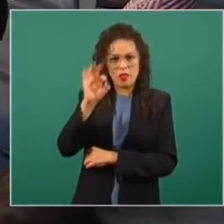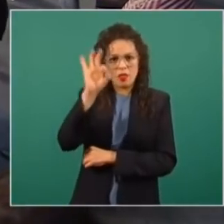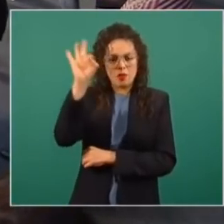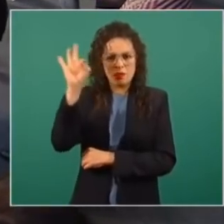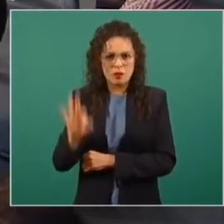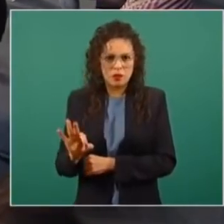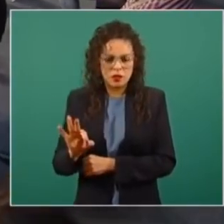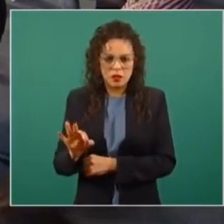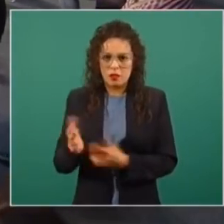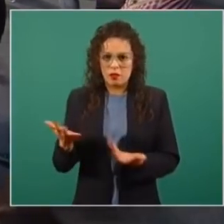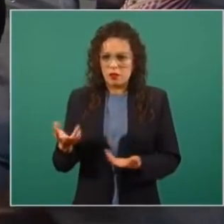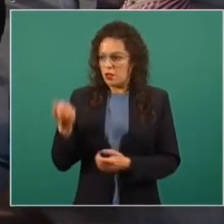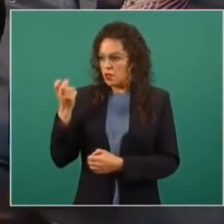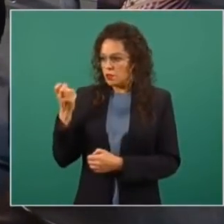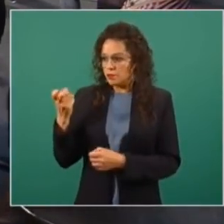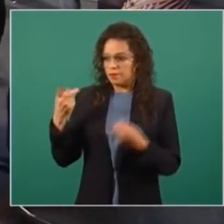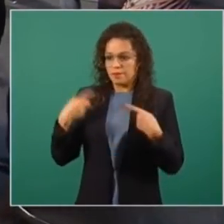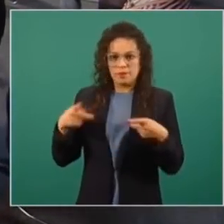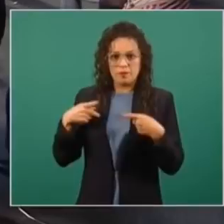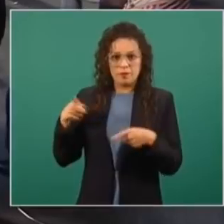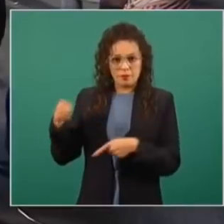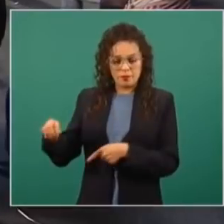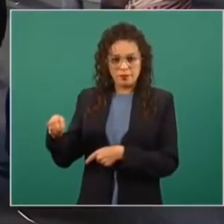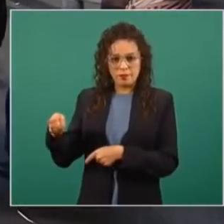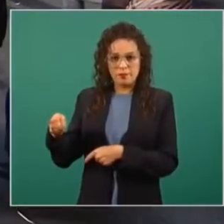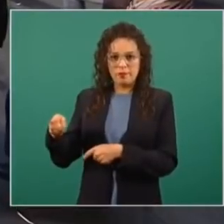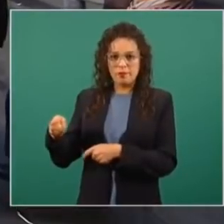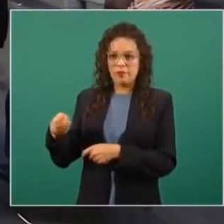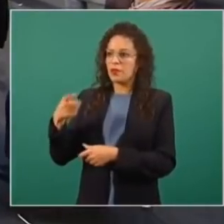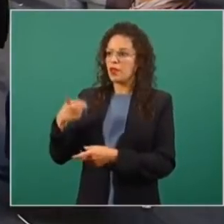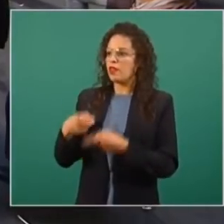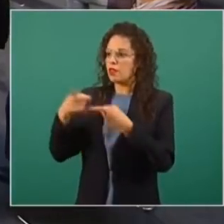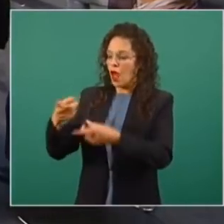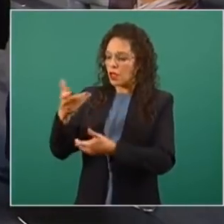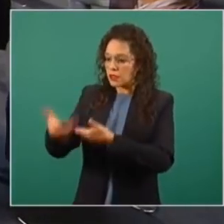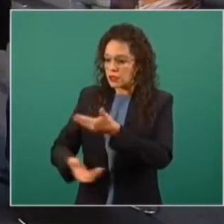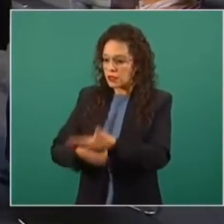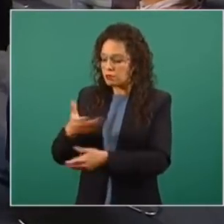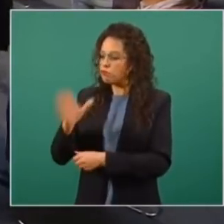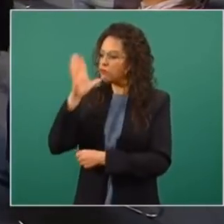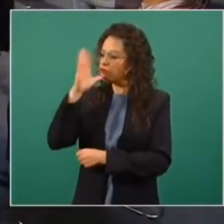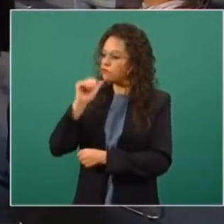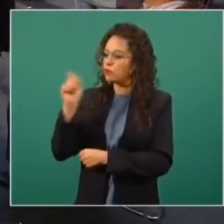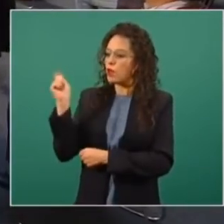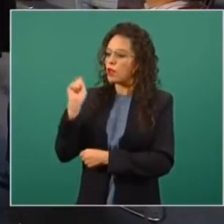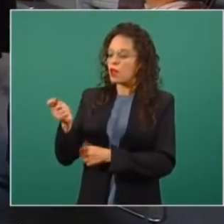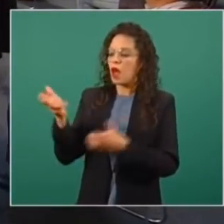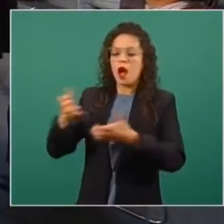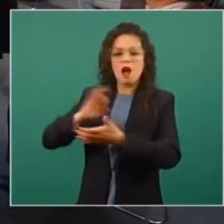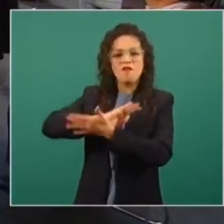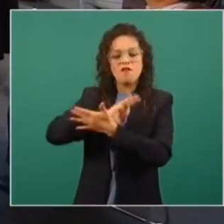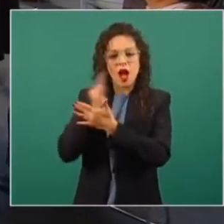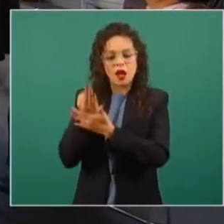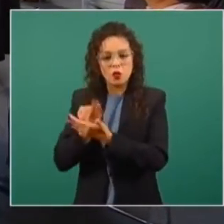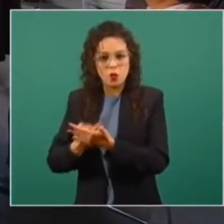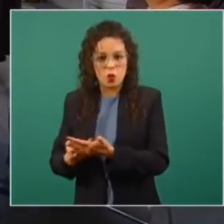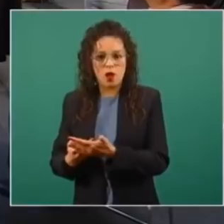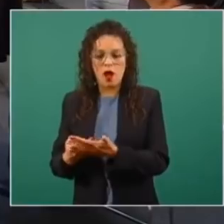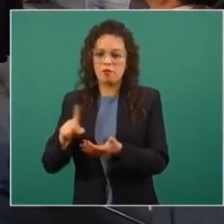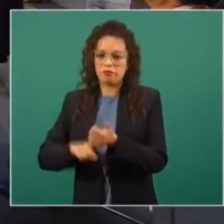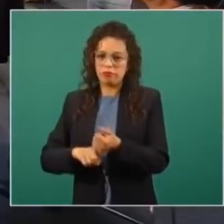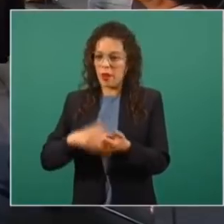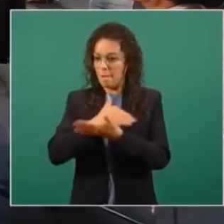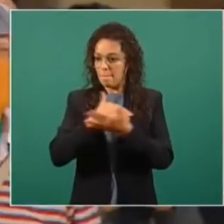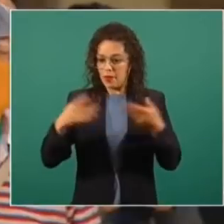proveedores sus facturas a la red, la mitad del personal de